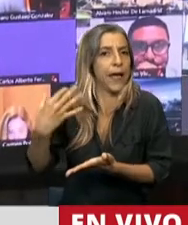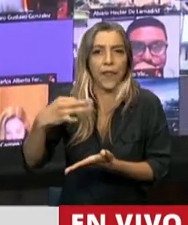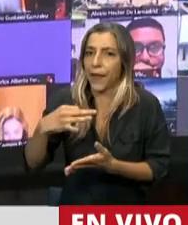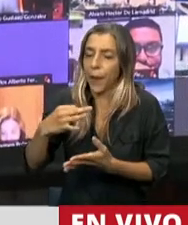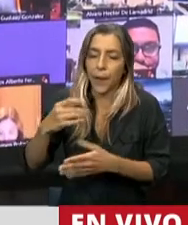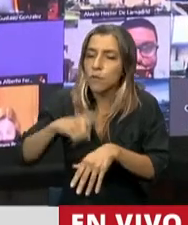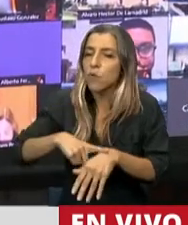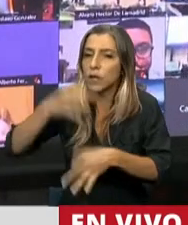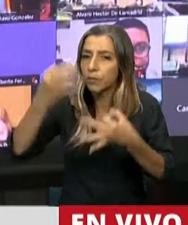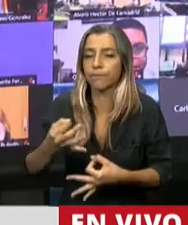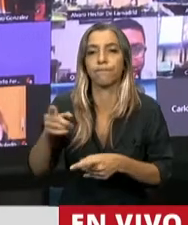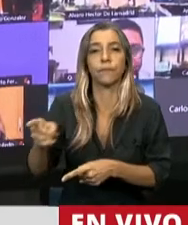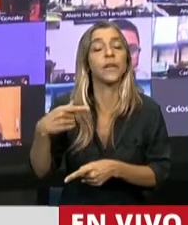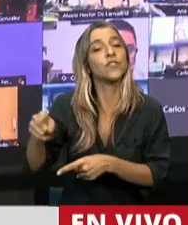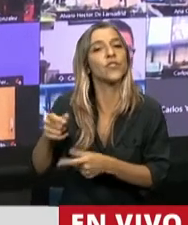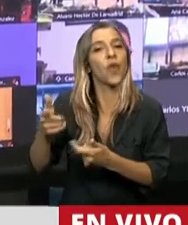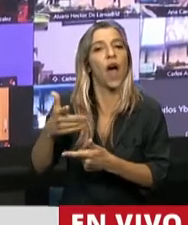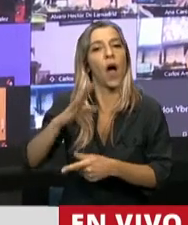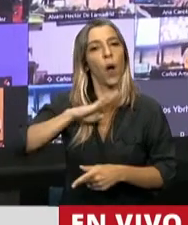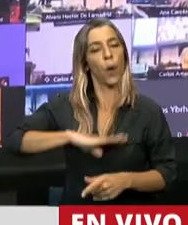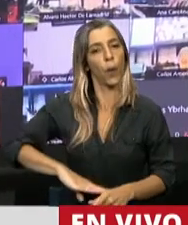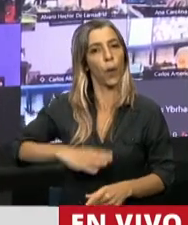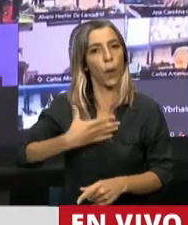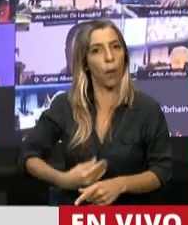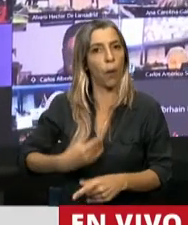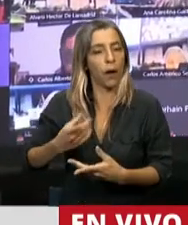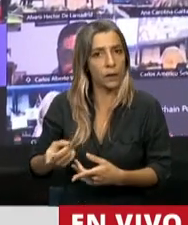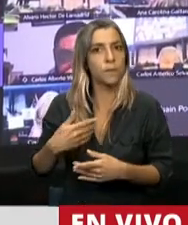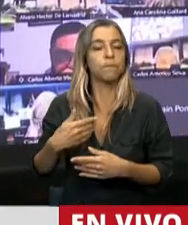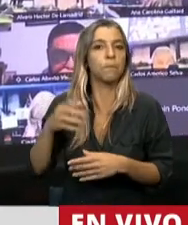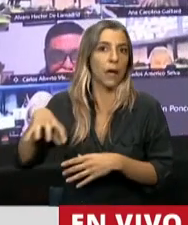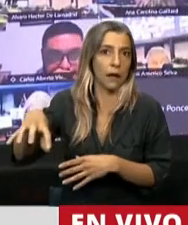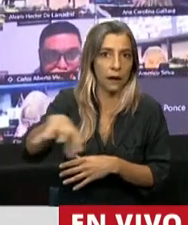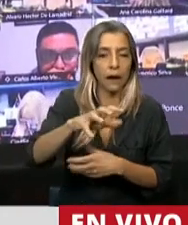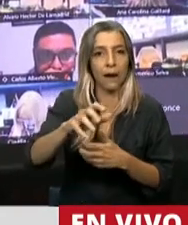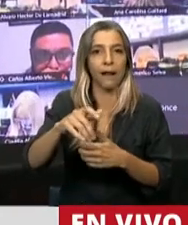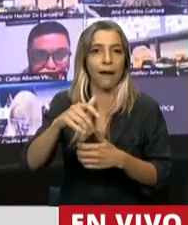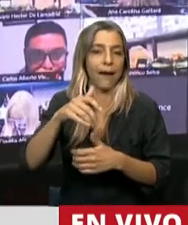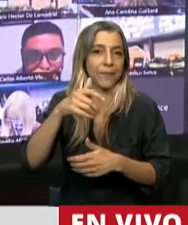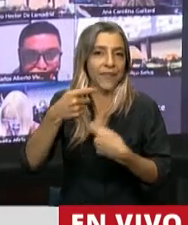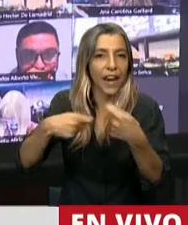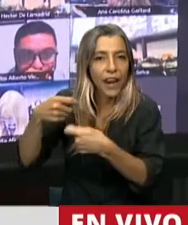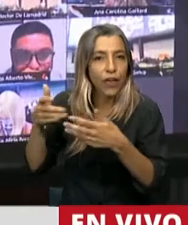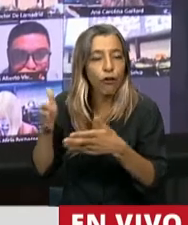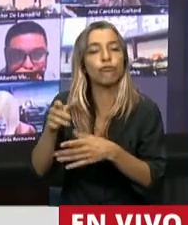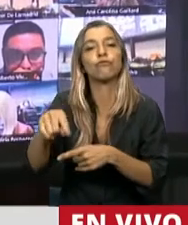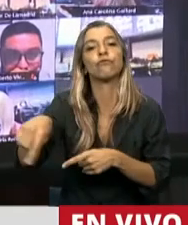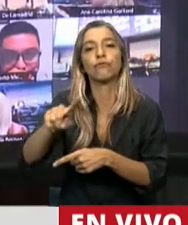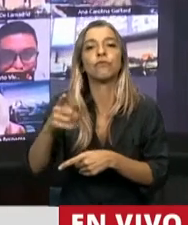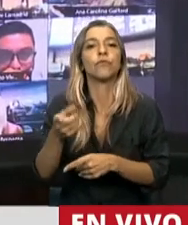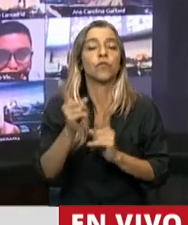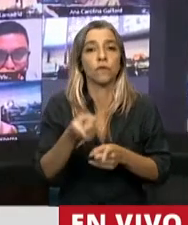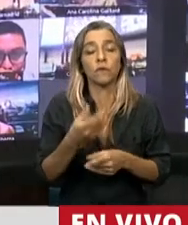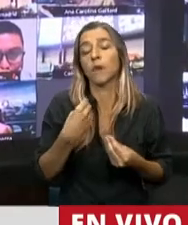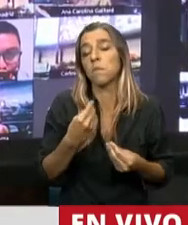un alivio a nuestros comercios. También contribuirá a esto que llamamos la inscripción financiera, a impulsar los